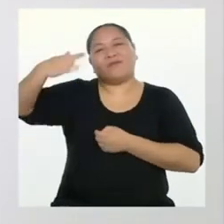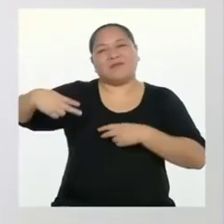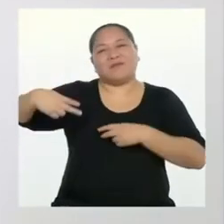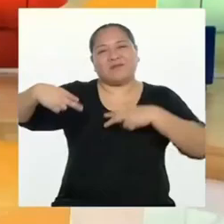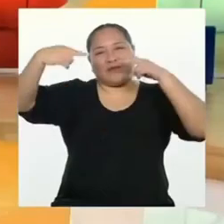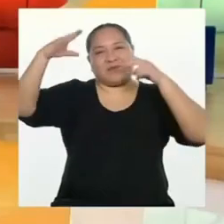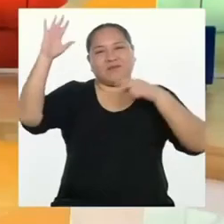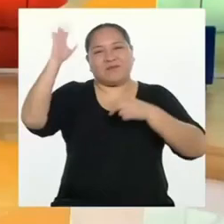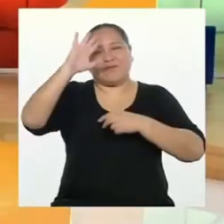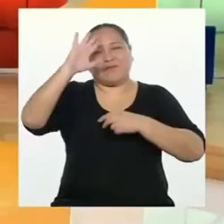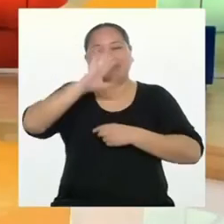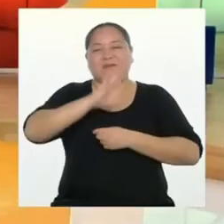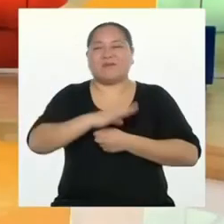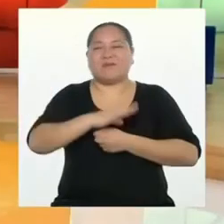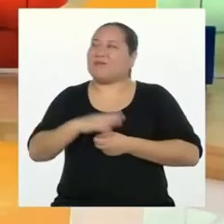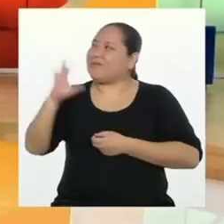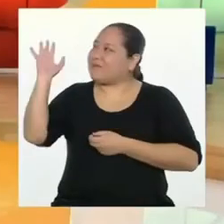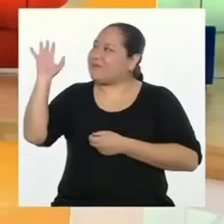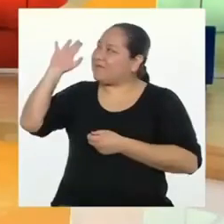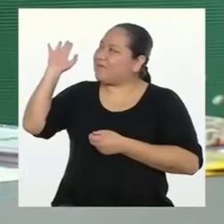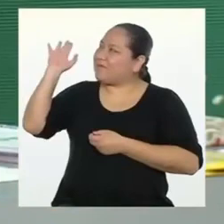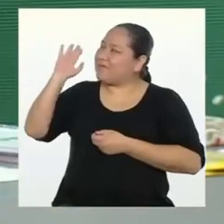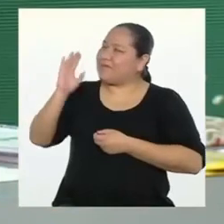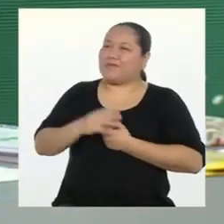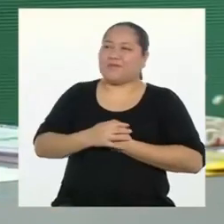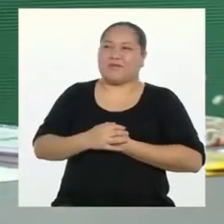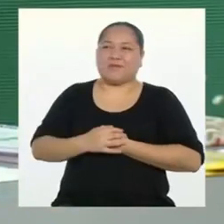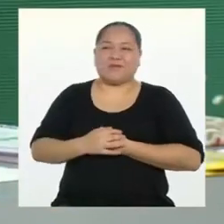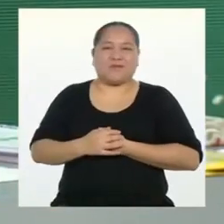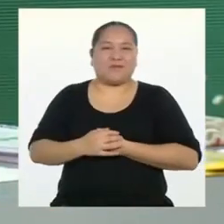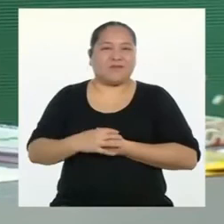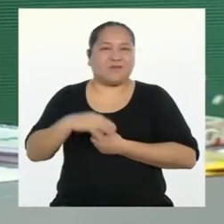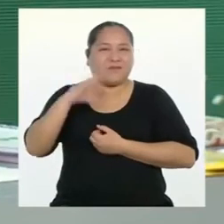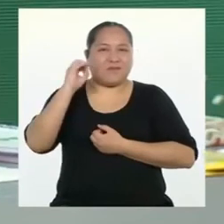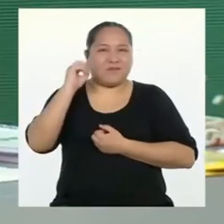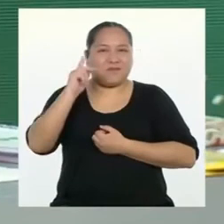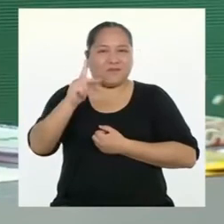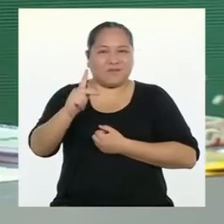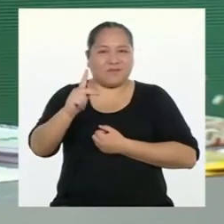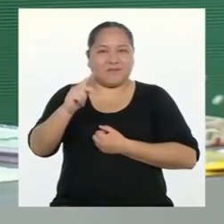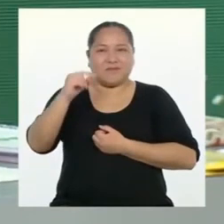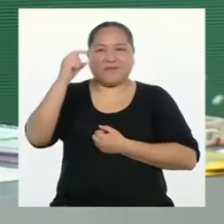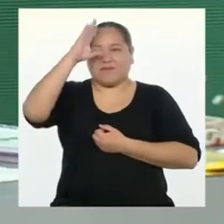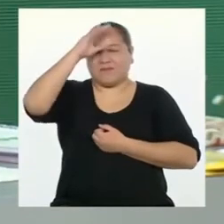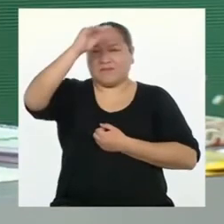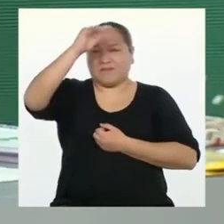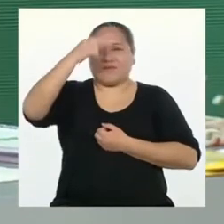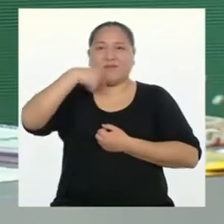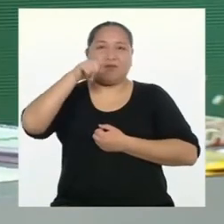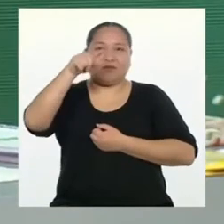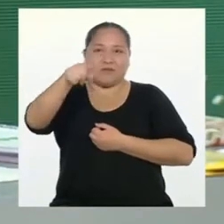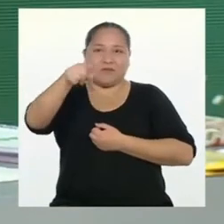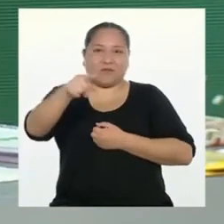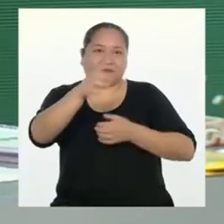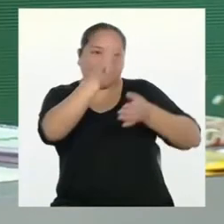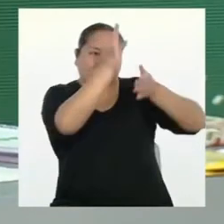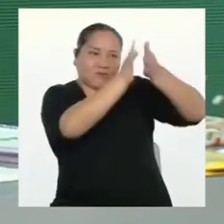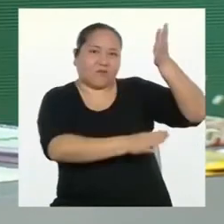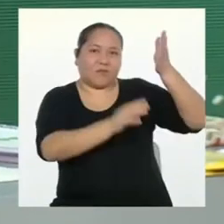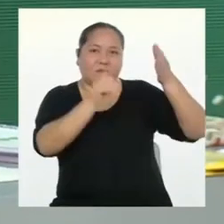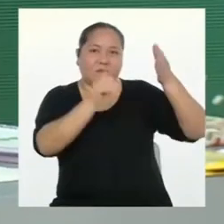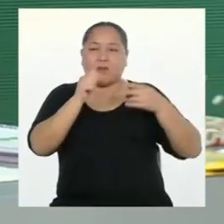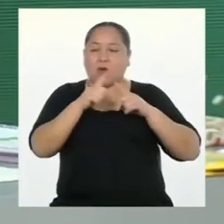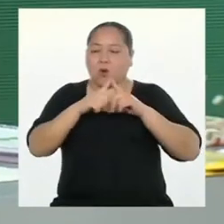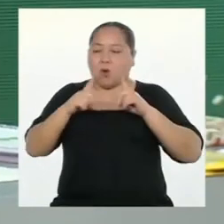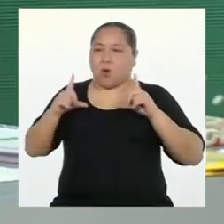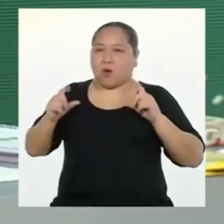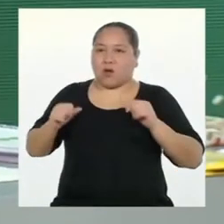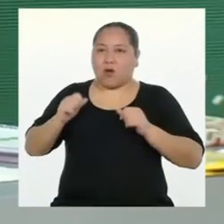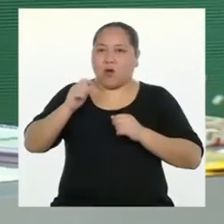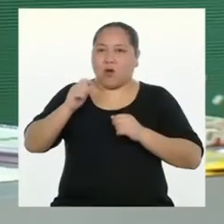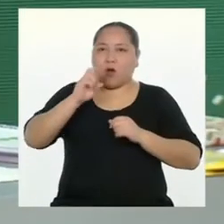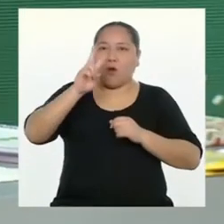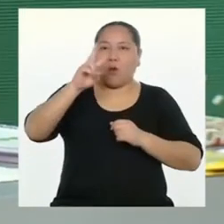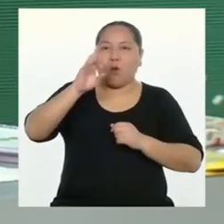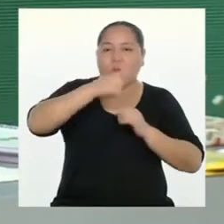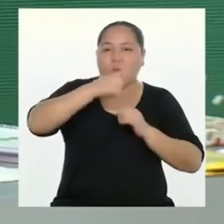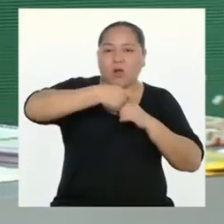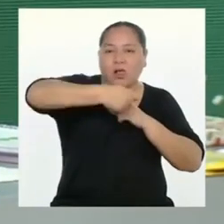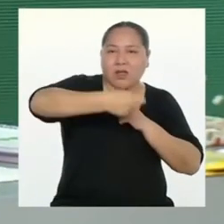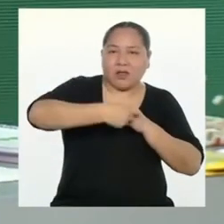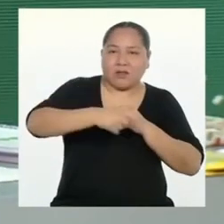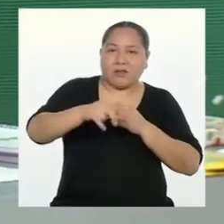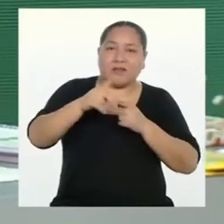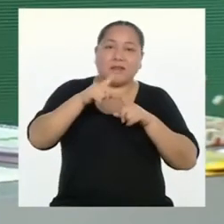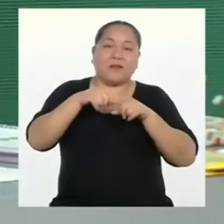la próxima. ¡Chao, chao! Bueno, chicas y chicos, ¿harán un afiche como yo o prefieren hacer una tarjeta o volante?